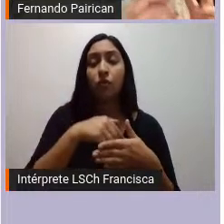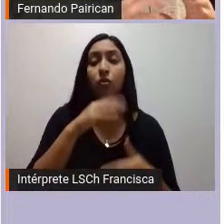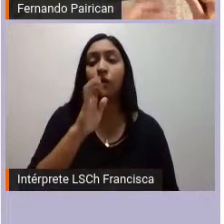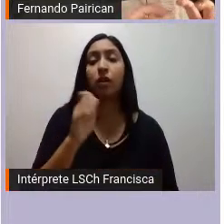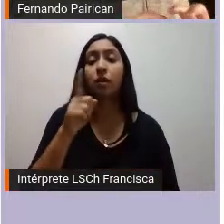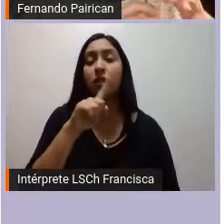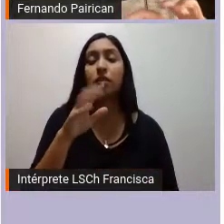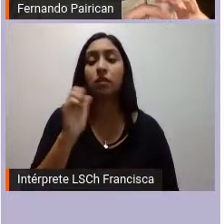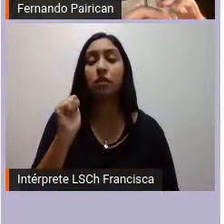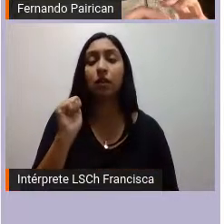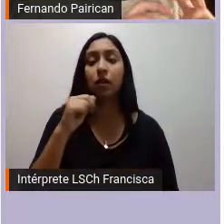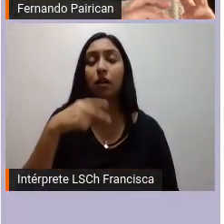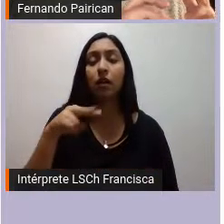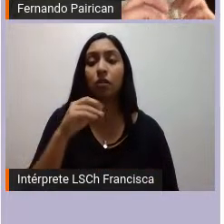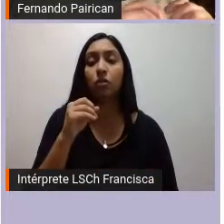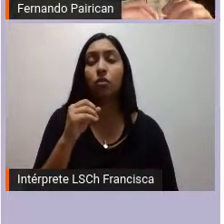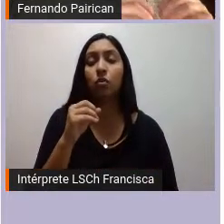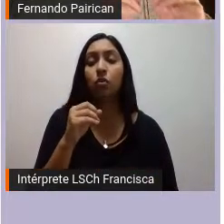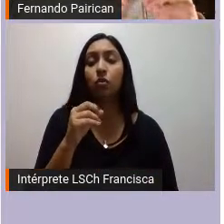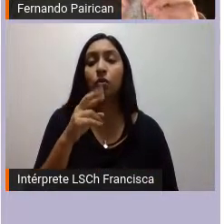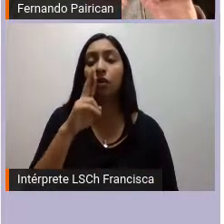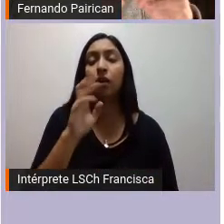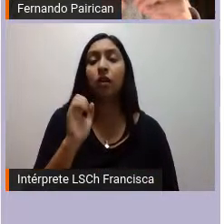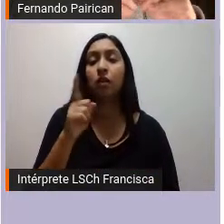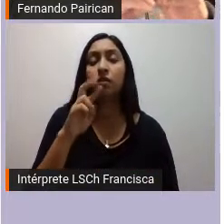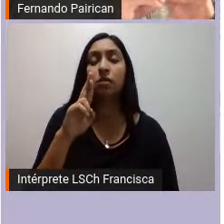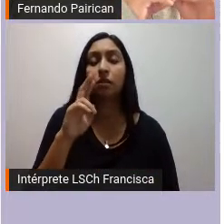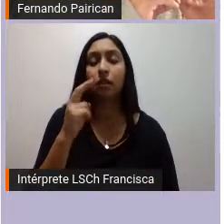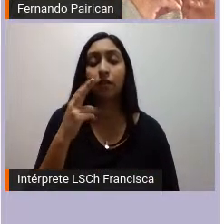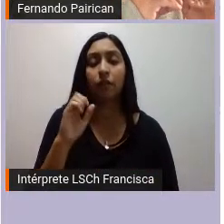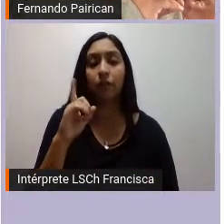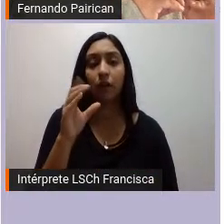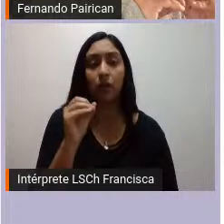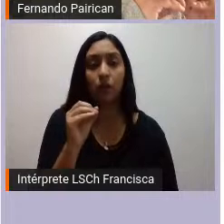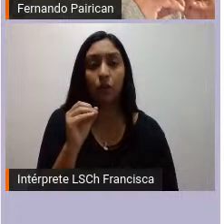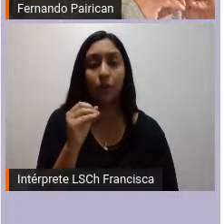cada escaño o cada cada cada